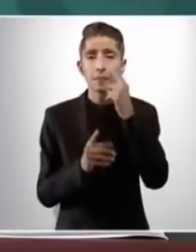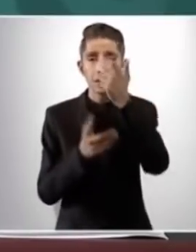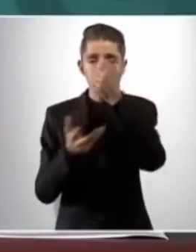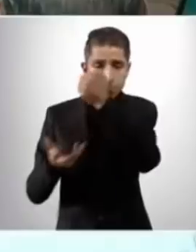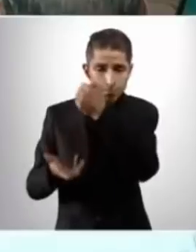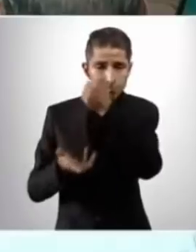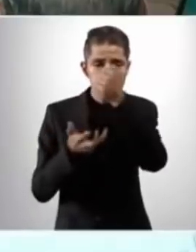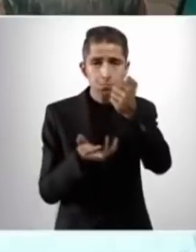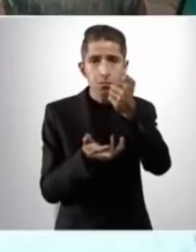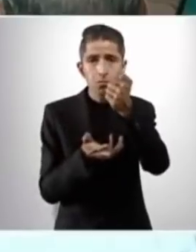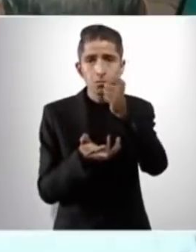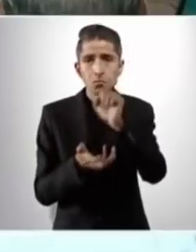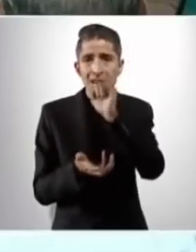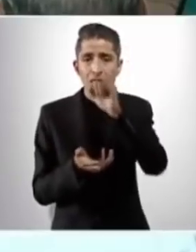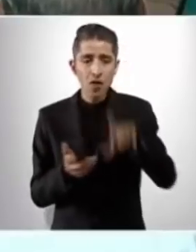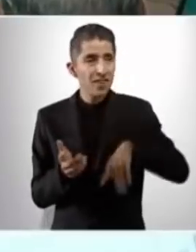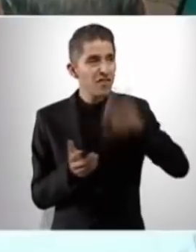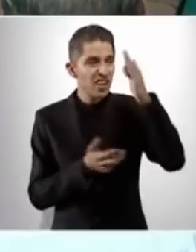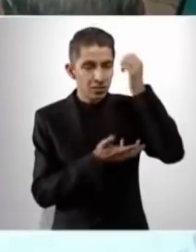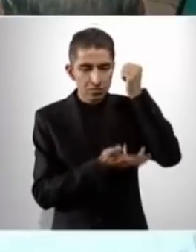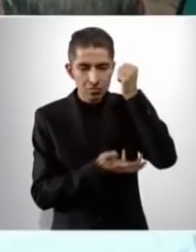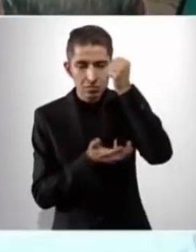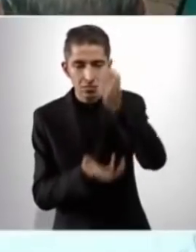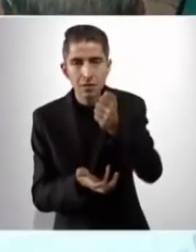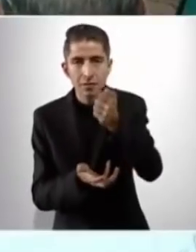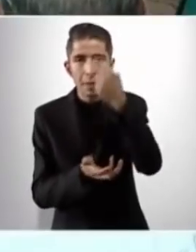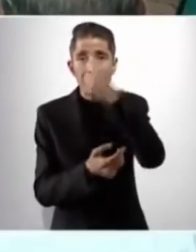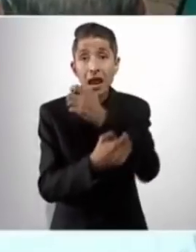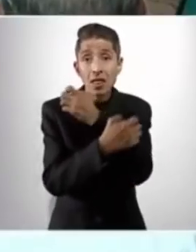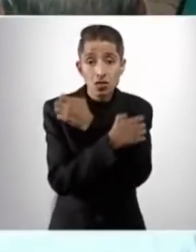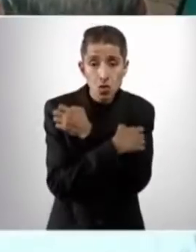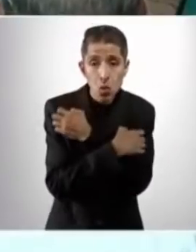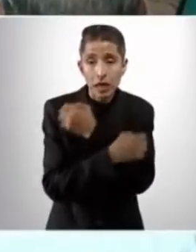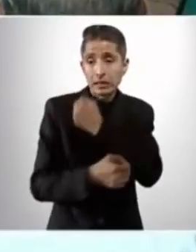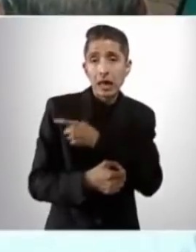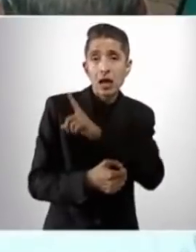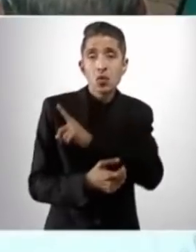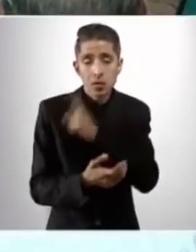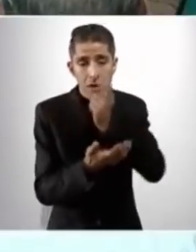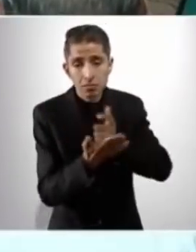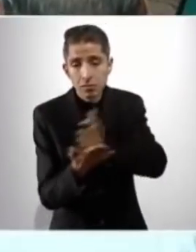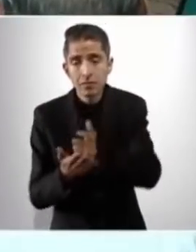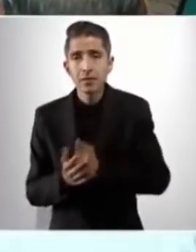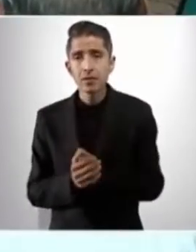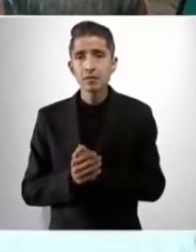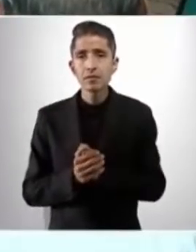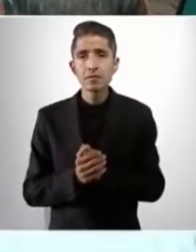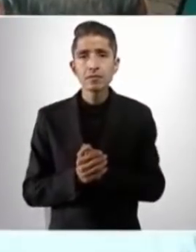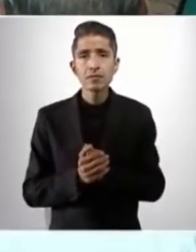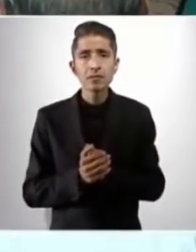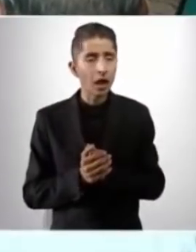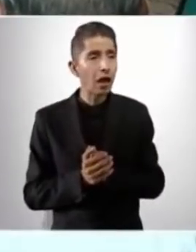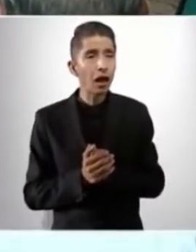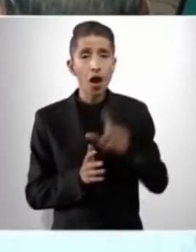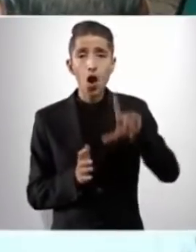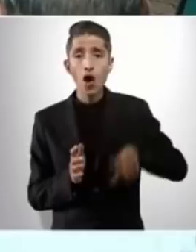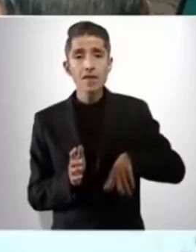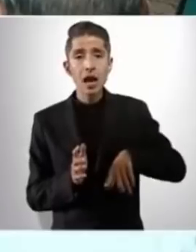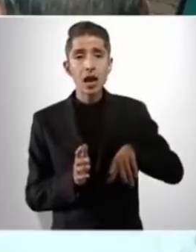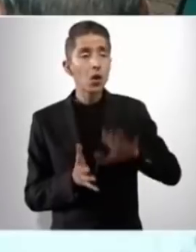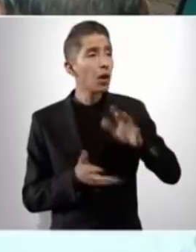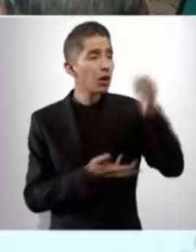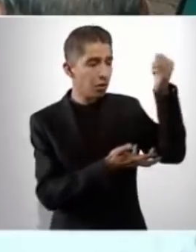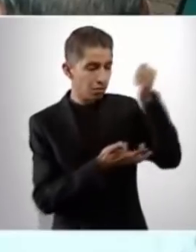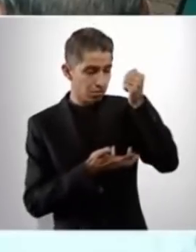fondos para la educación, para la salud y se utilizaban en otras